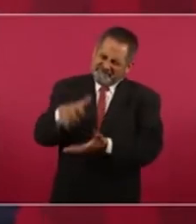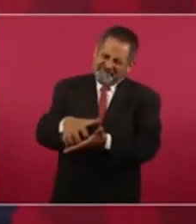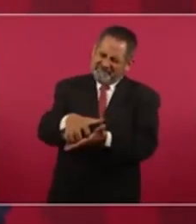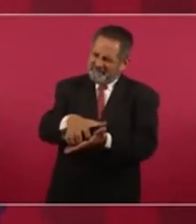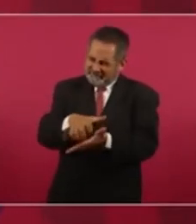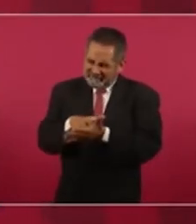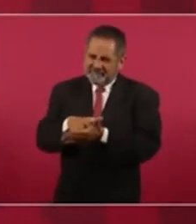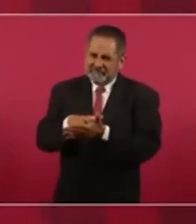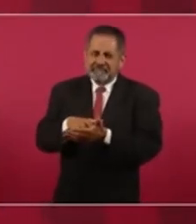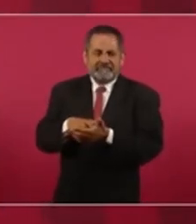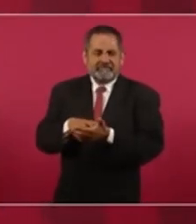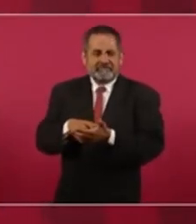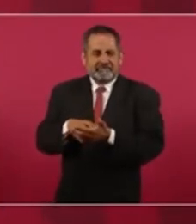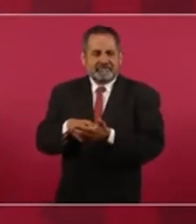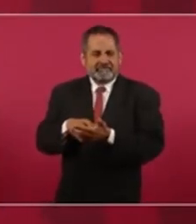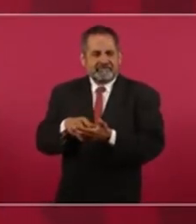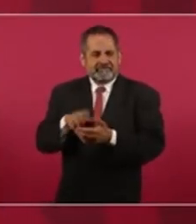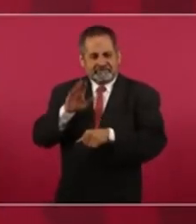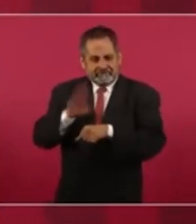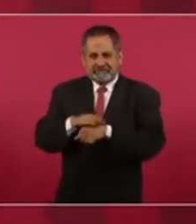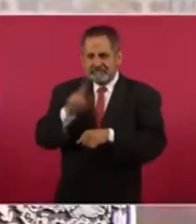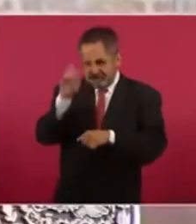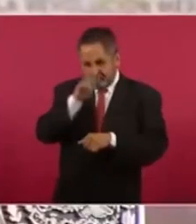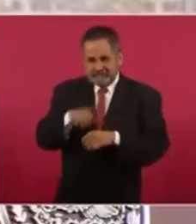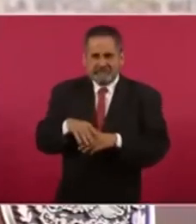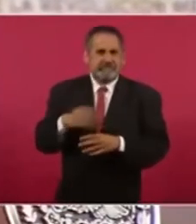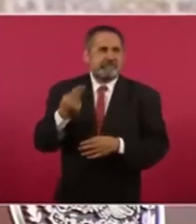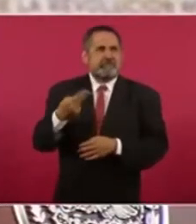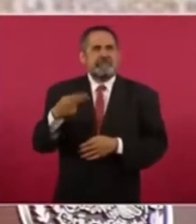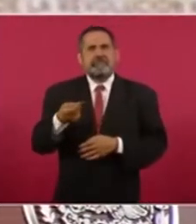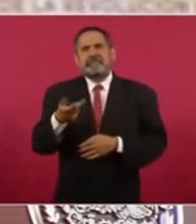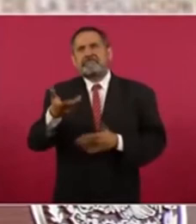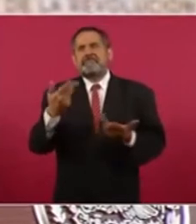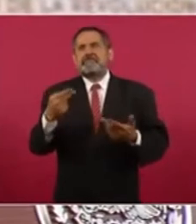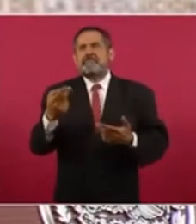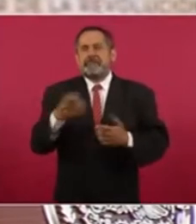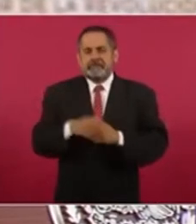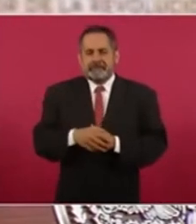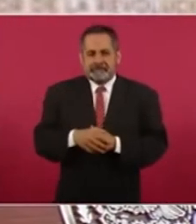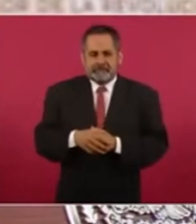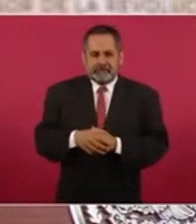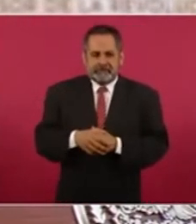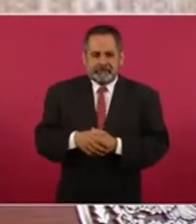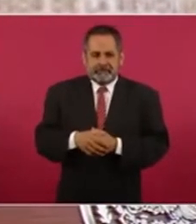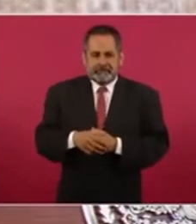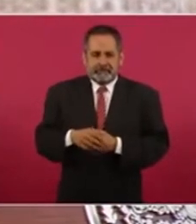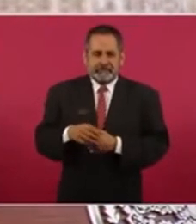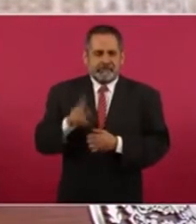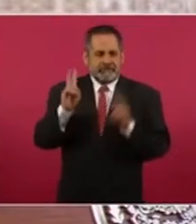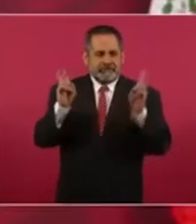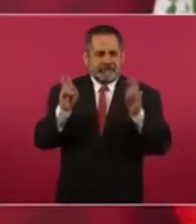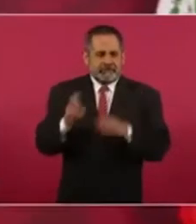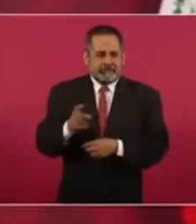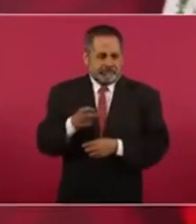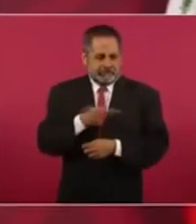que podría llamarse pobreza franciscana